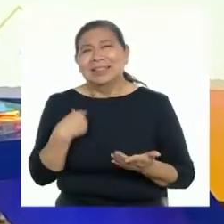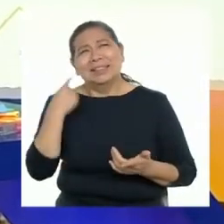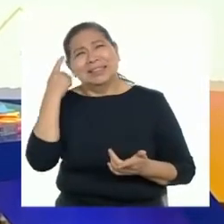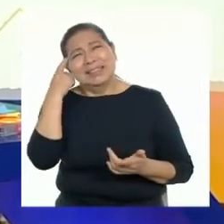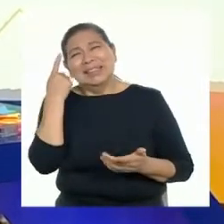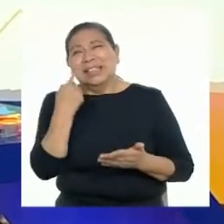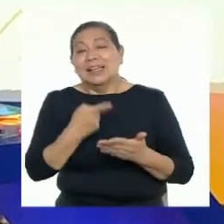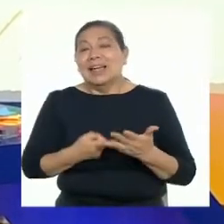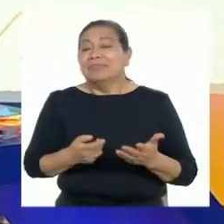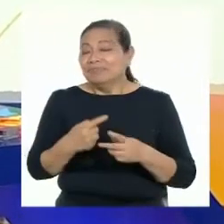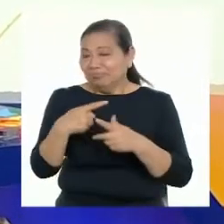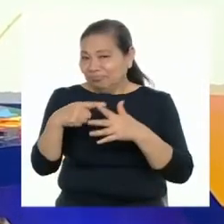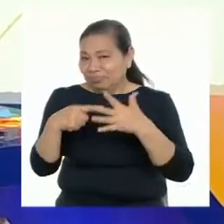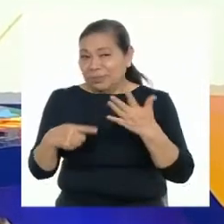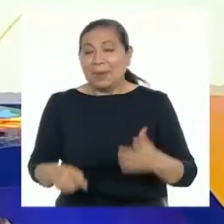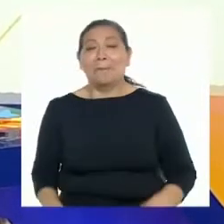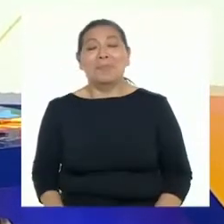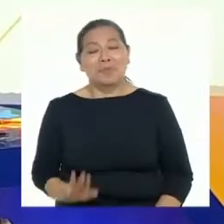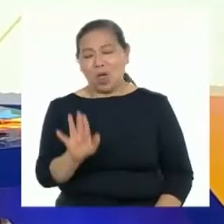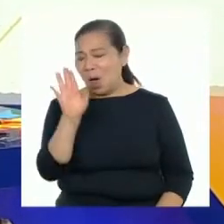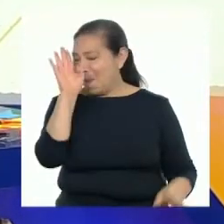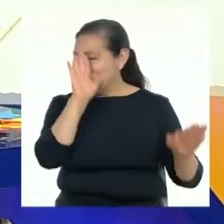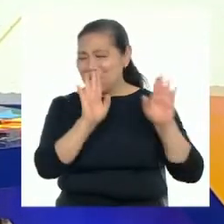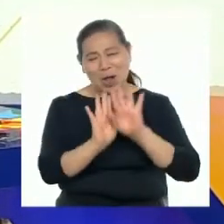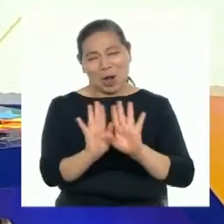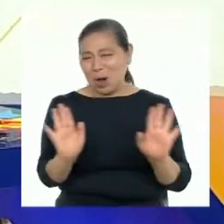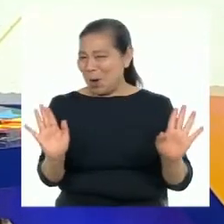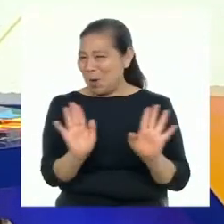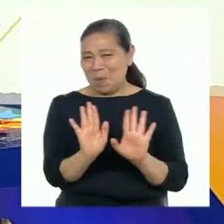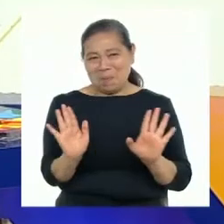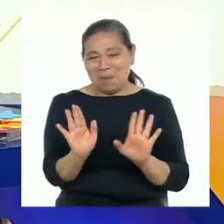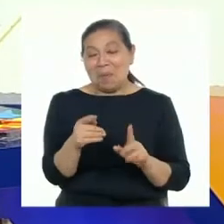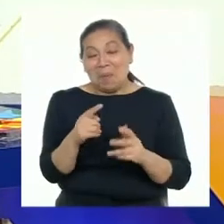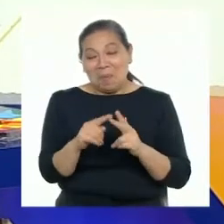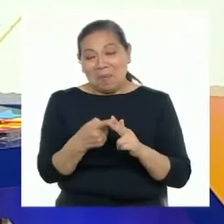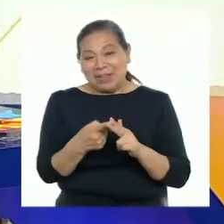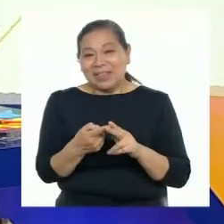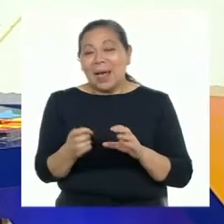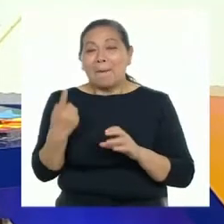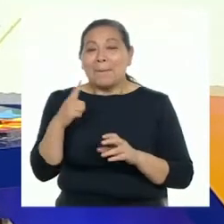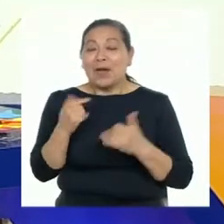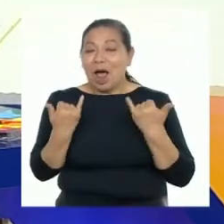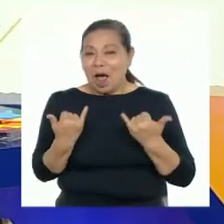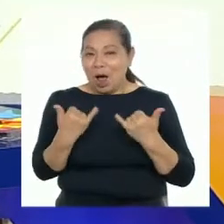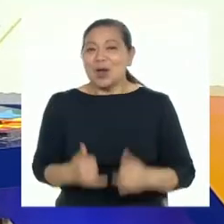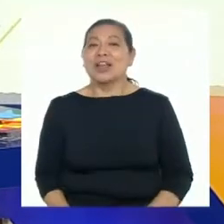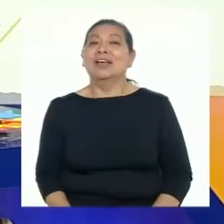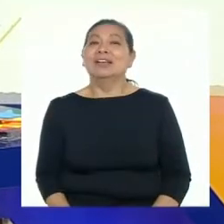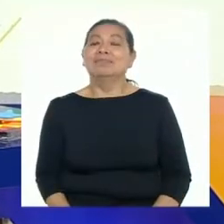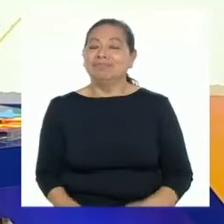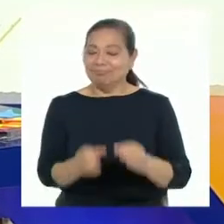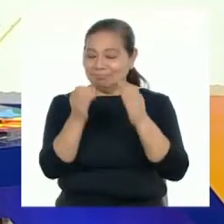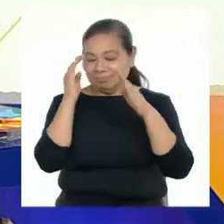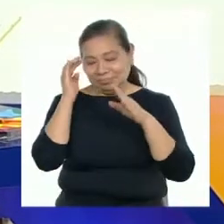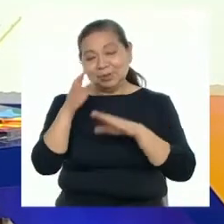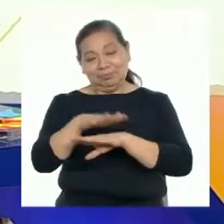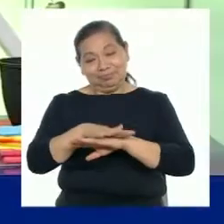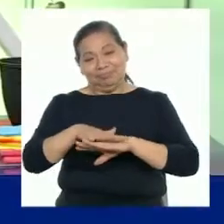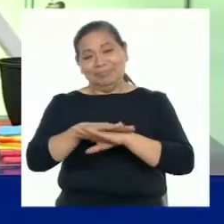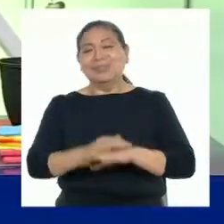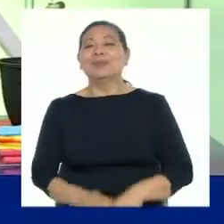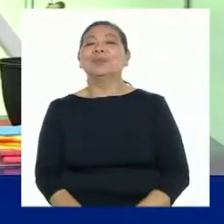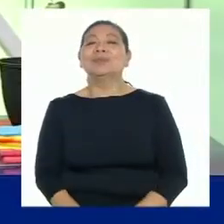quiero hacer? Etcétera. Pero no se preocupen, que todo eso puede empezar a construirse desde ahora, con una correcta planificación.